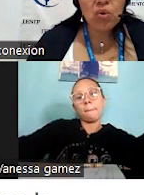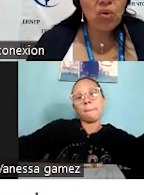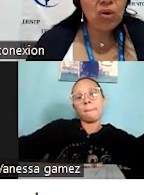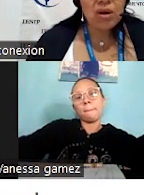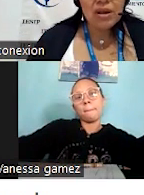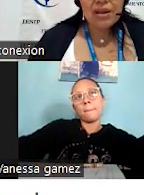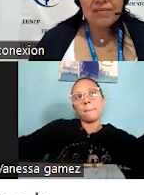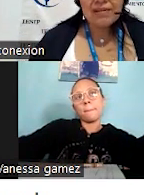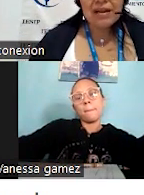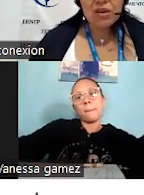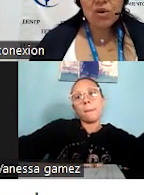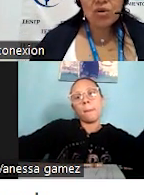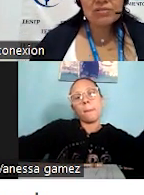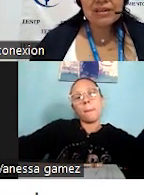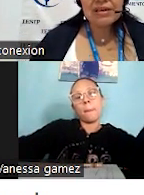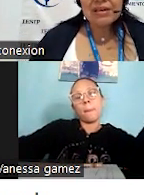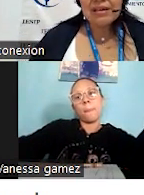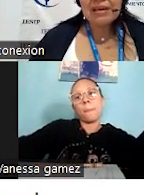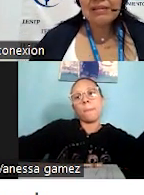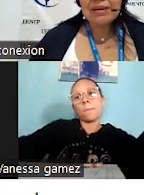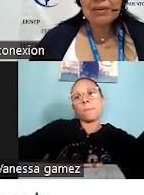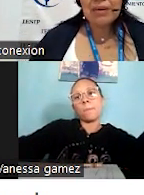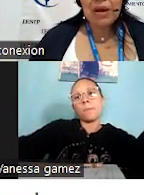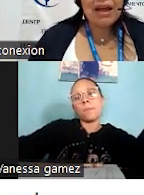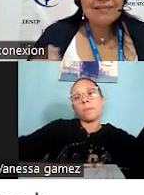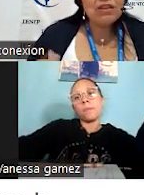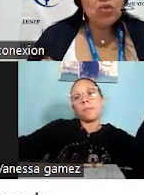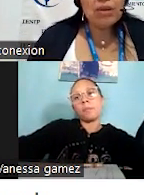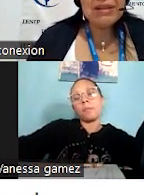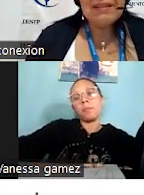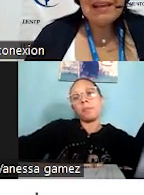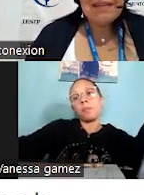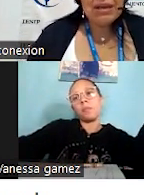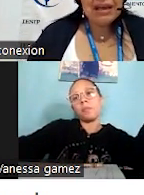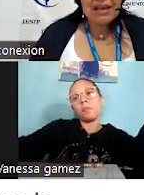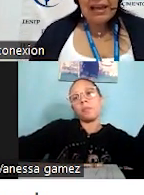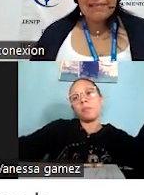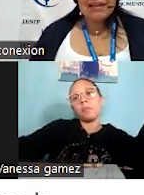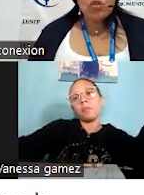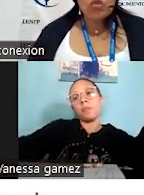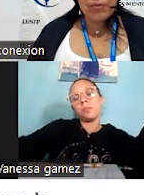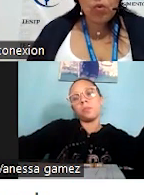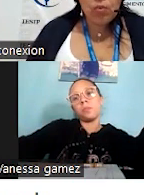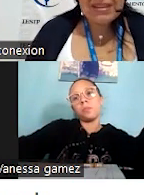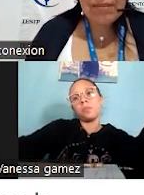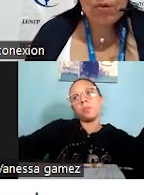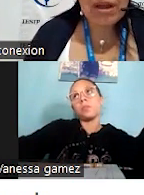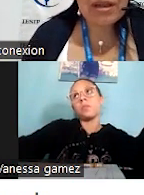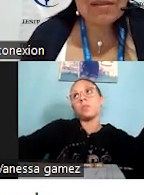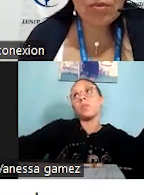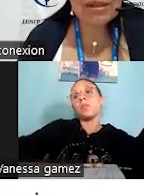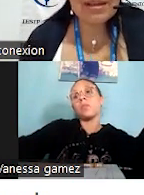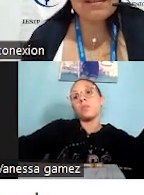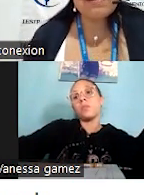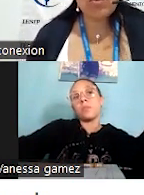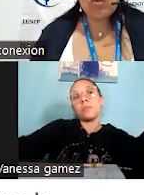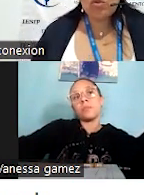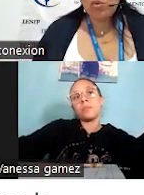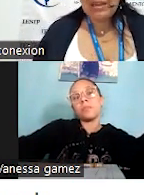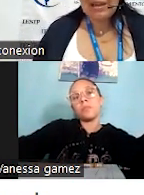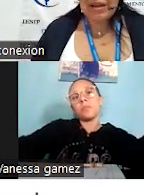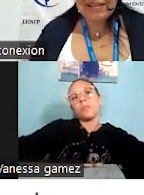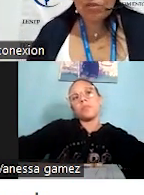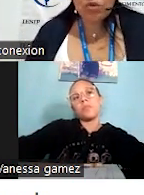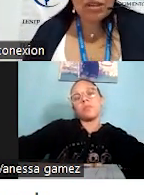reventó el tubo, este, tal cosa. Este, ay, señora, mire, sabe que, este, no se preocupe, ya vamos a ir a solventar esa